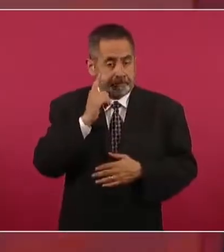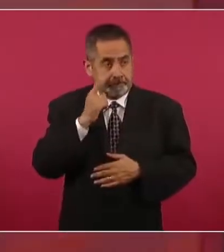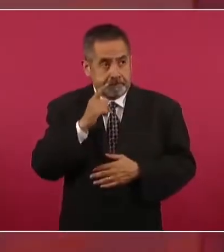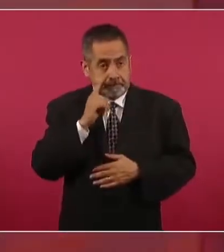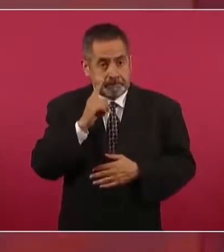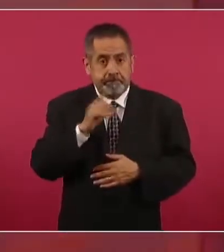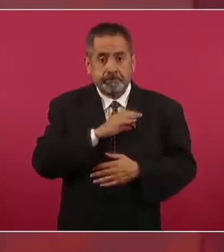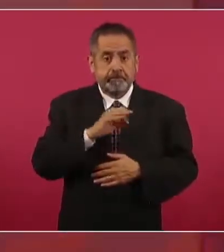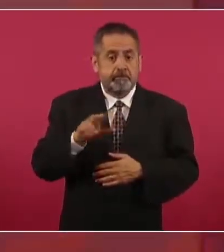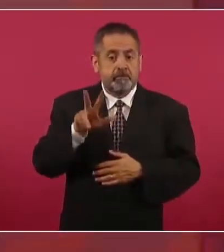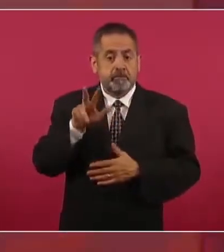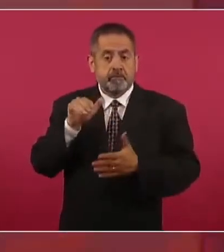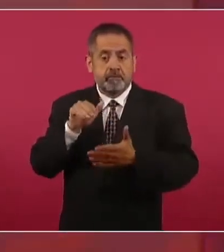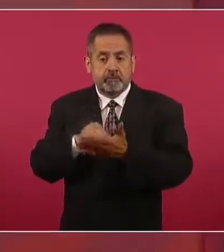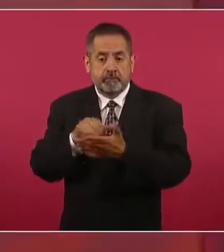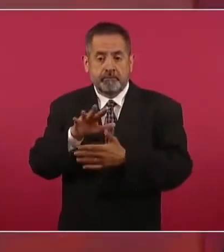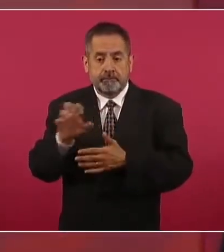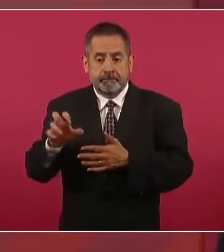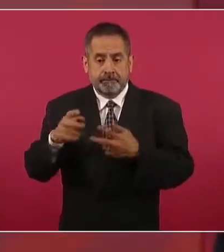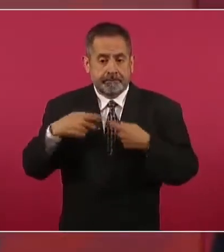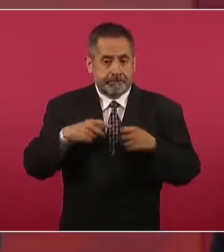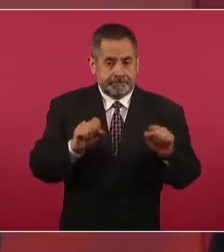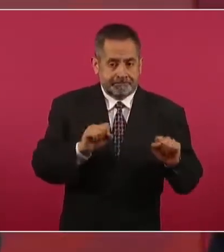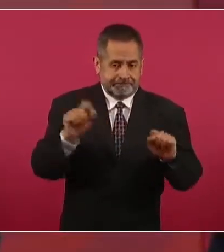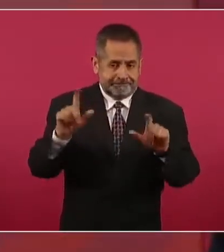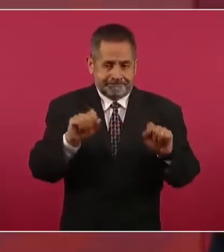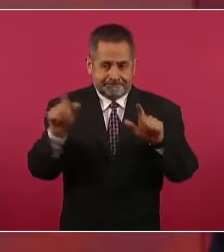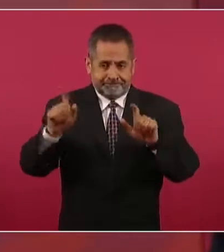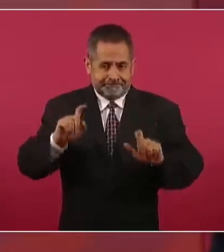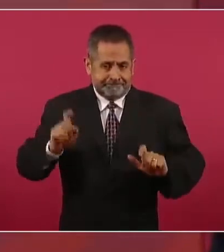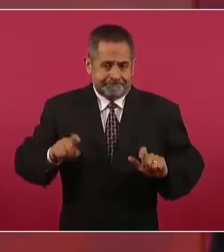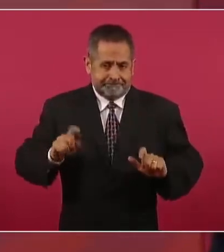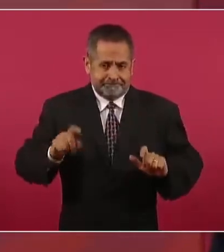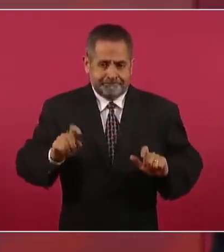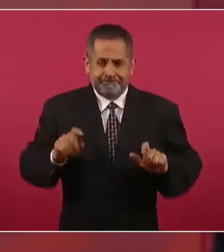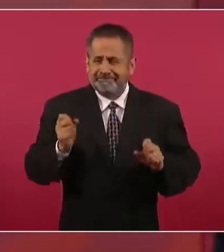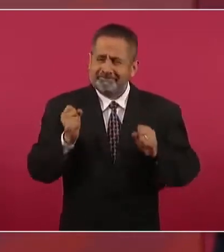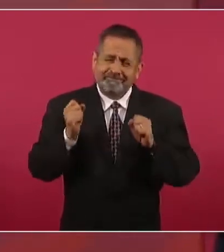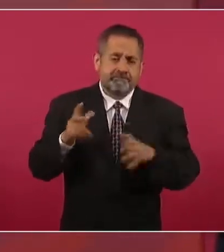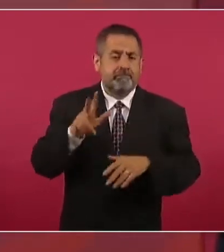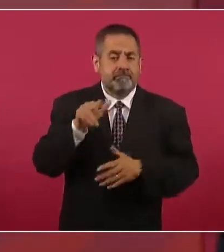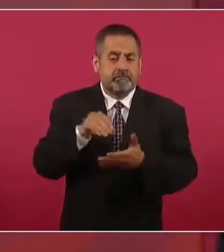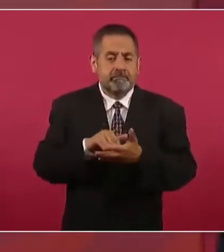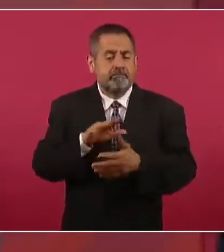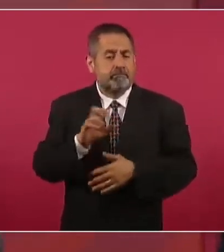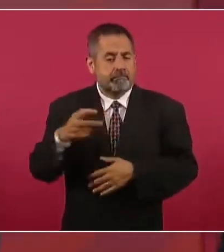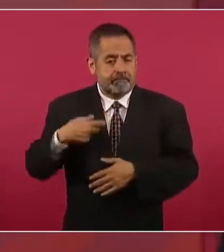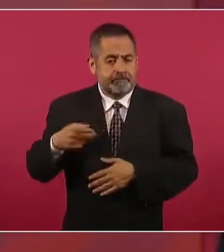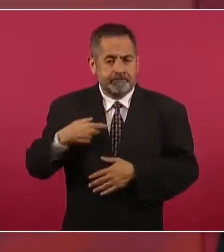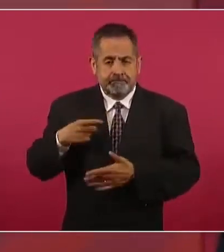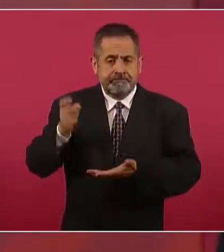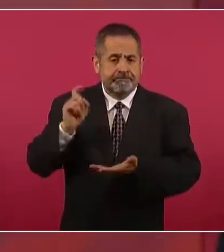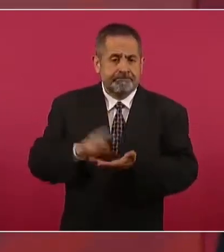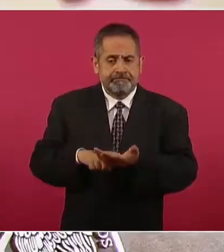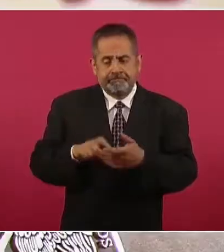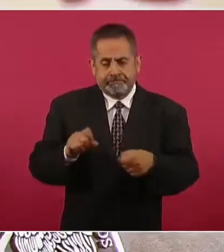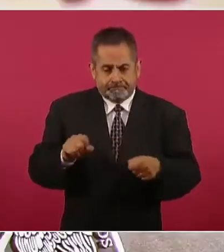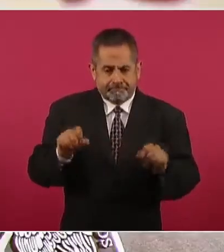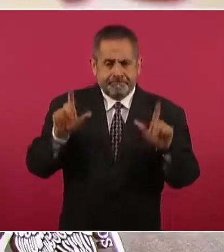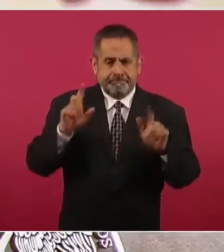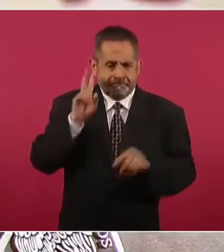Más de ocho mil quinientas visitas al sitio, o sea, más de ocho mil quinientas personas que han ingresado, que han, digamos, que